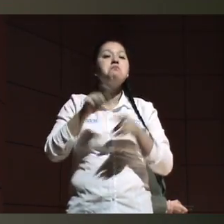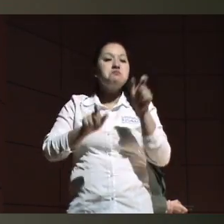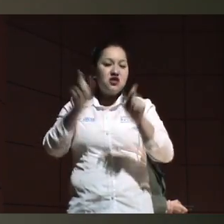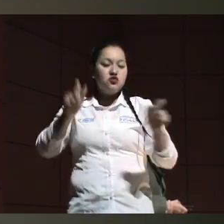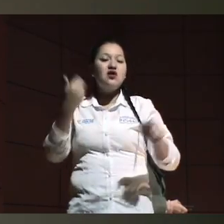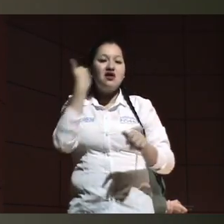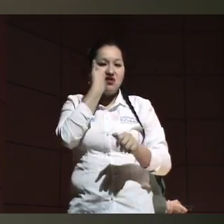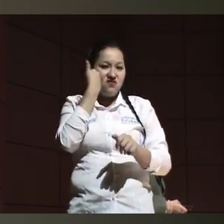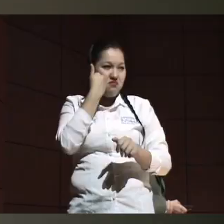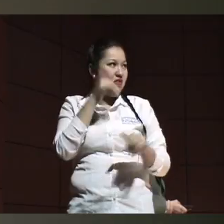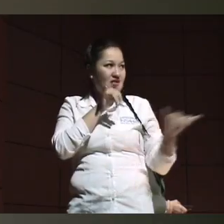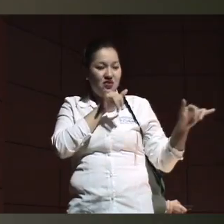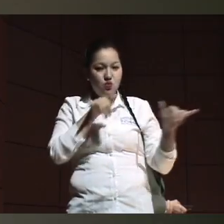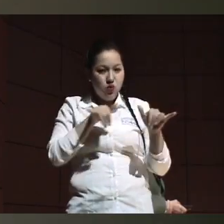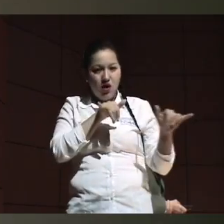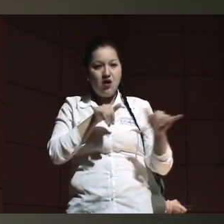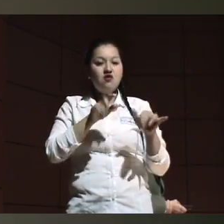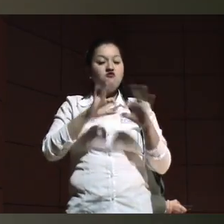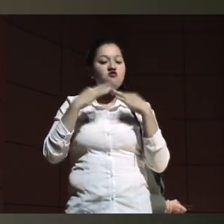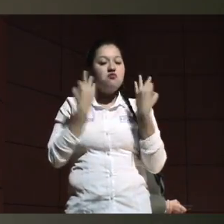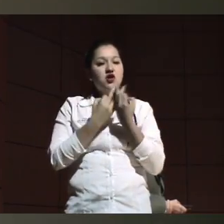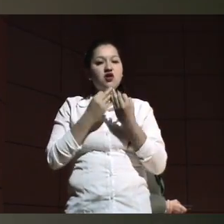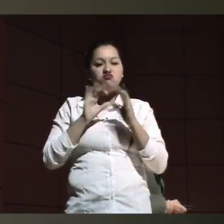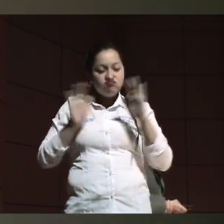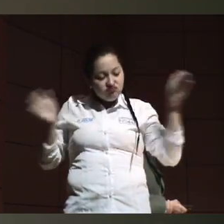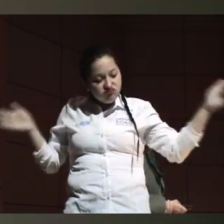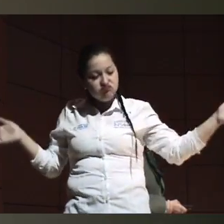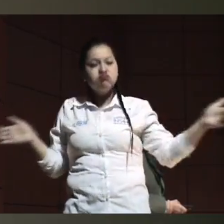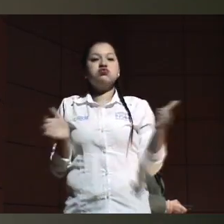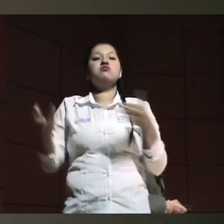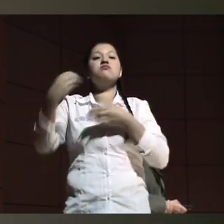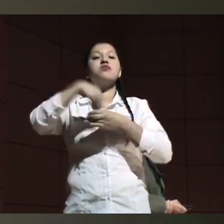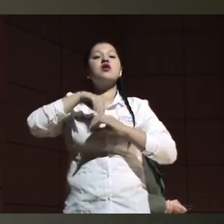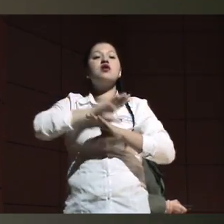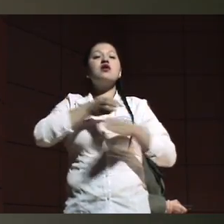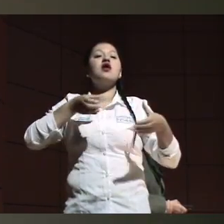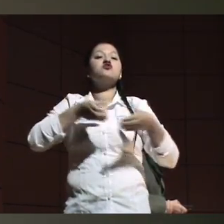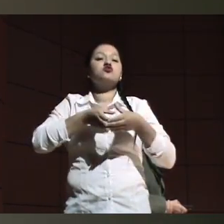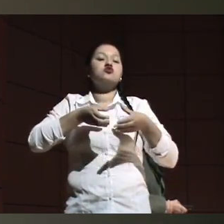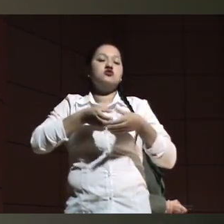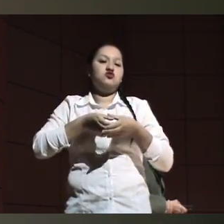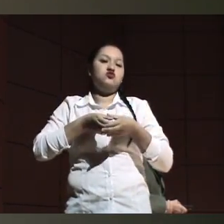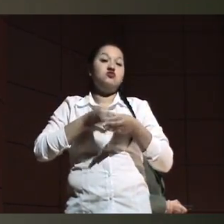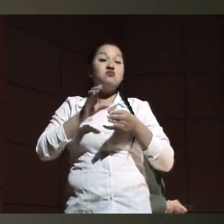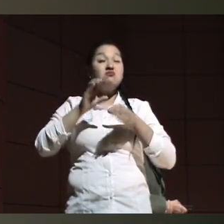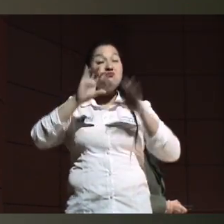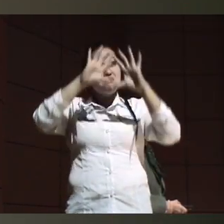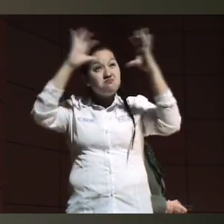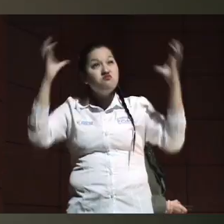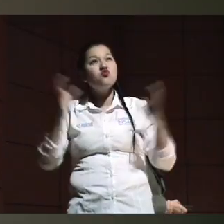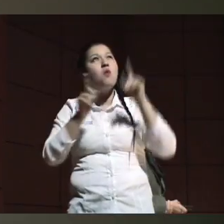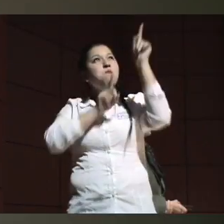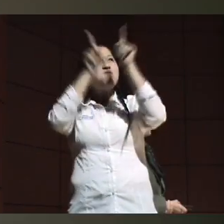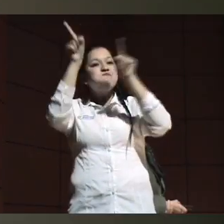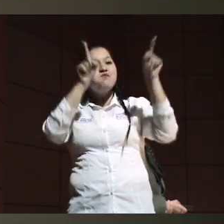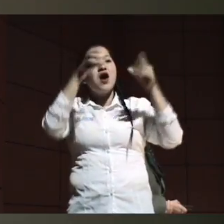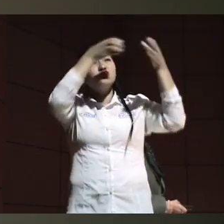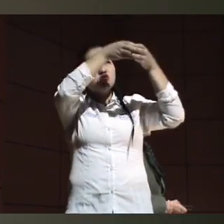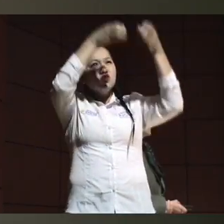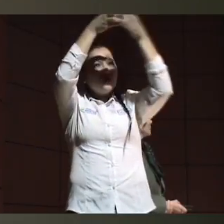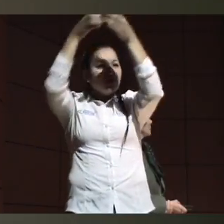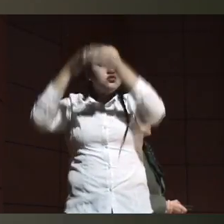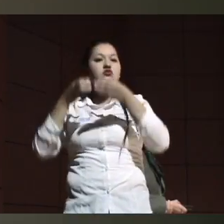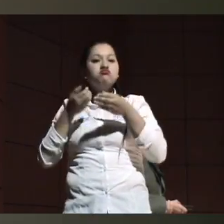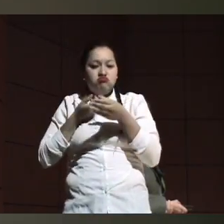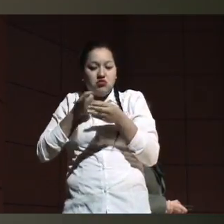familias. Somos miembros activos de la Alianza Internacional de ELA, de asociaciones de ELA en el mundo y en